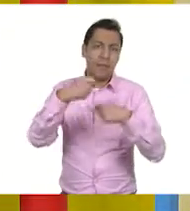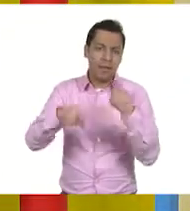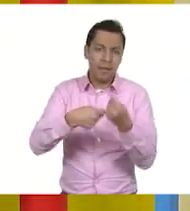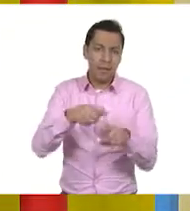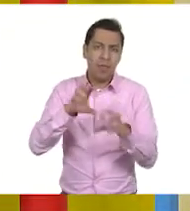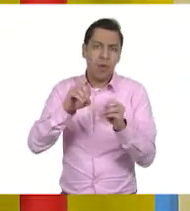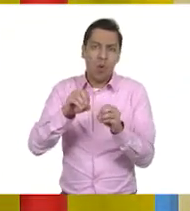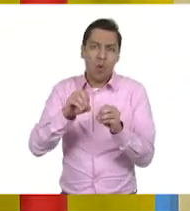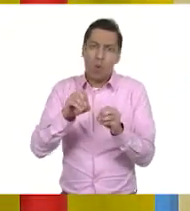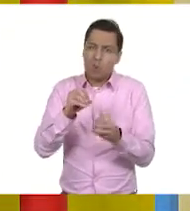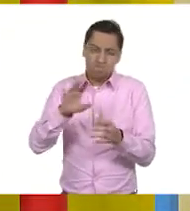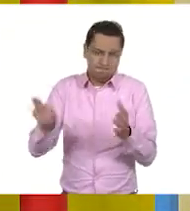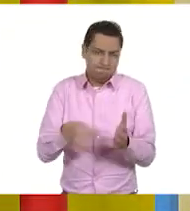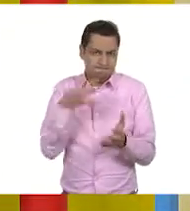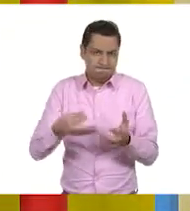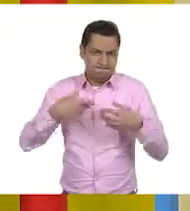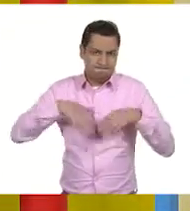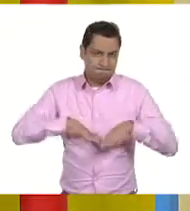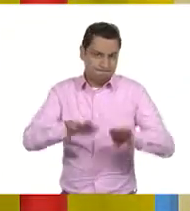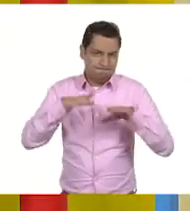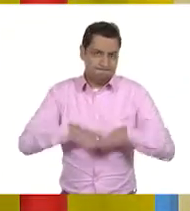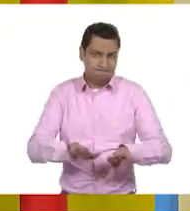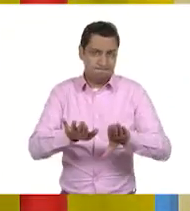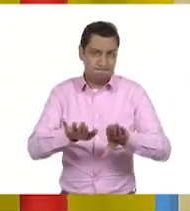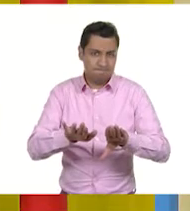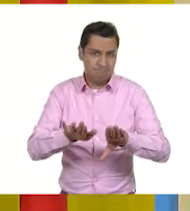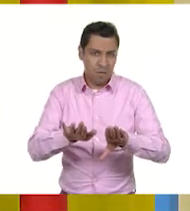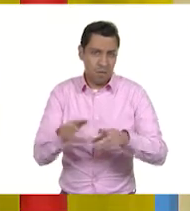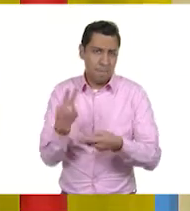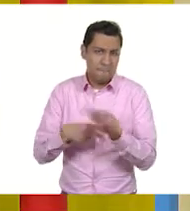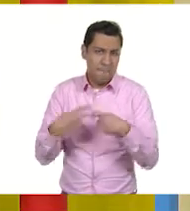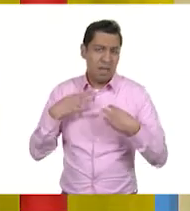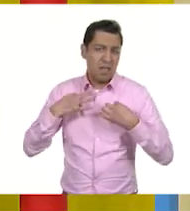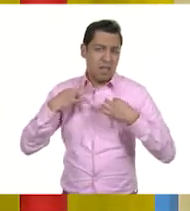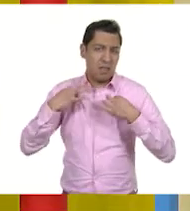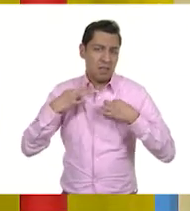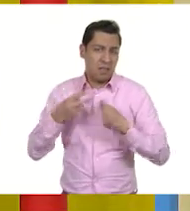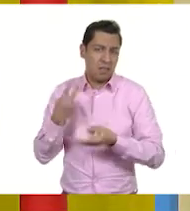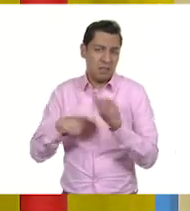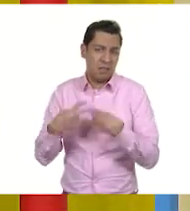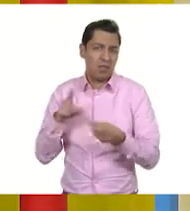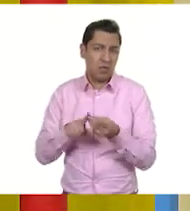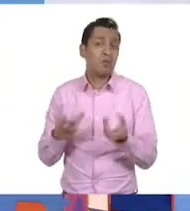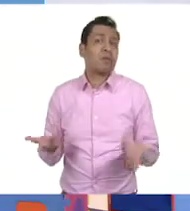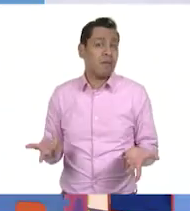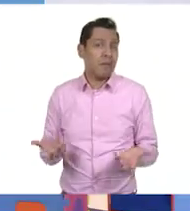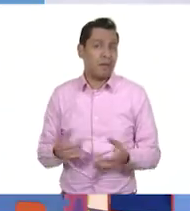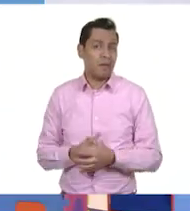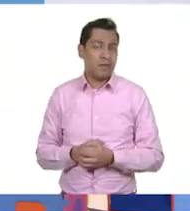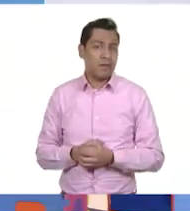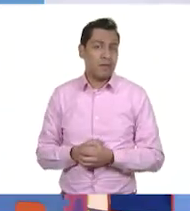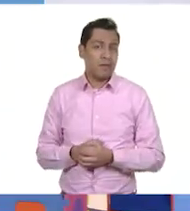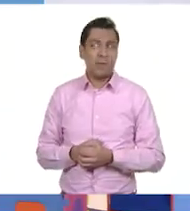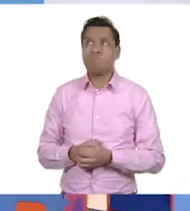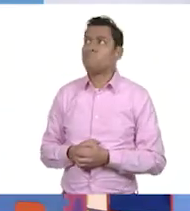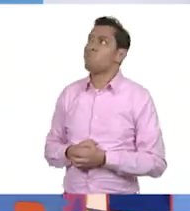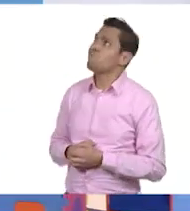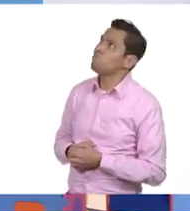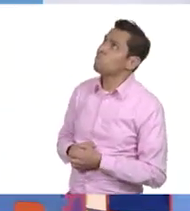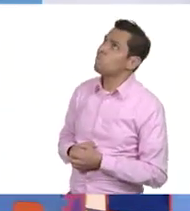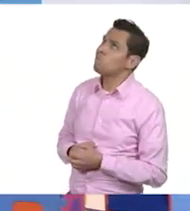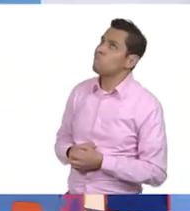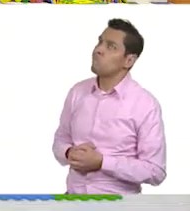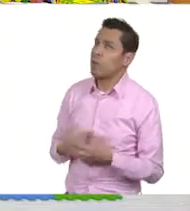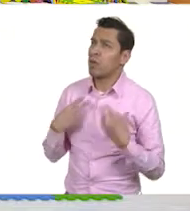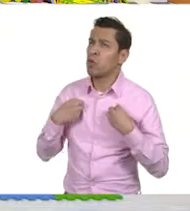puede fabricar por ti, pero... ¿De qué recurso vienen? ¿De dónde provienen? El vestido... la ropa, luego